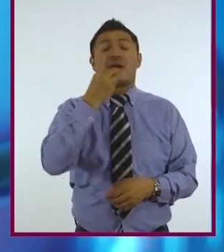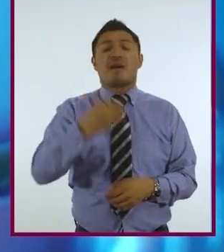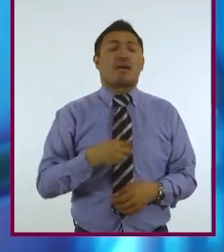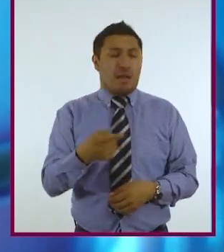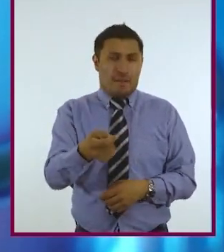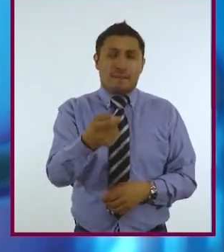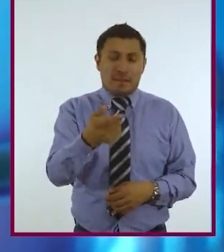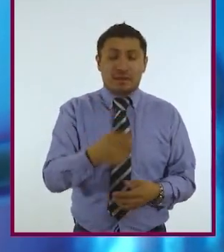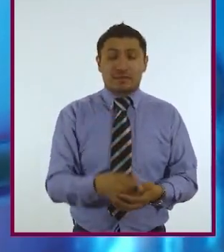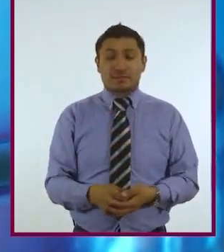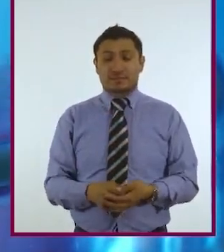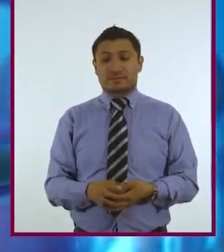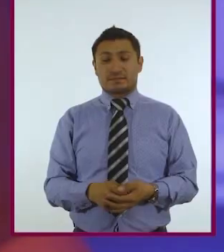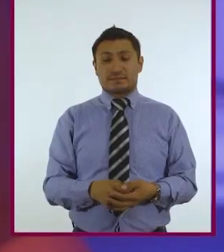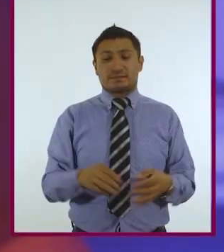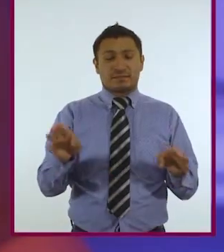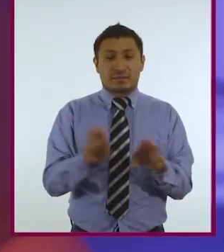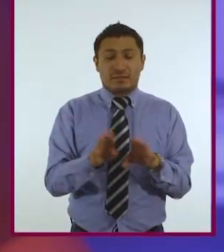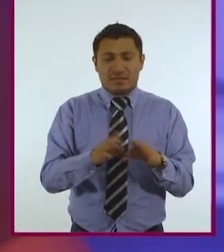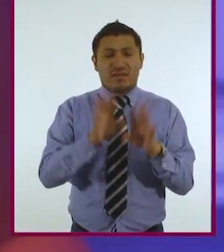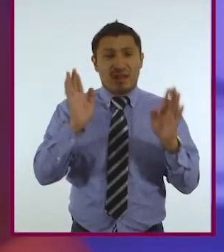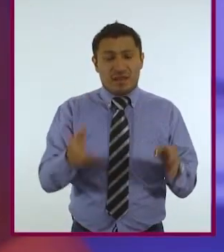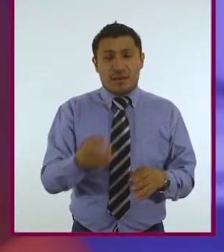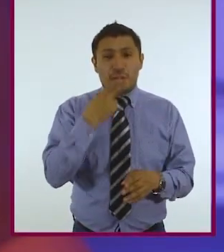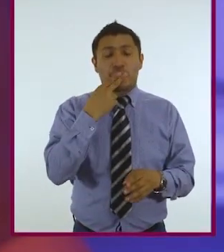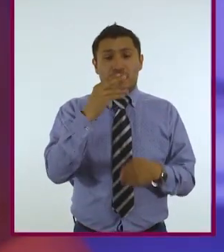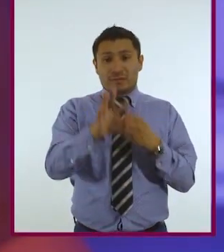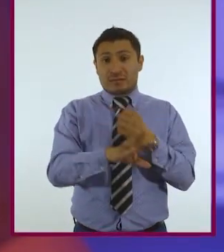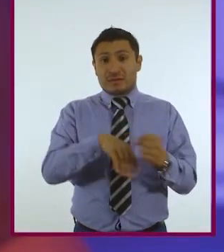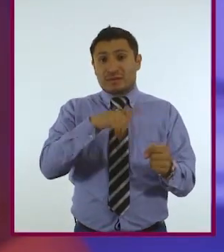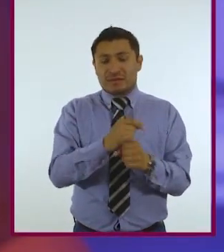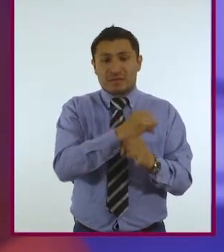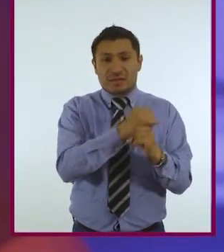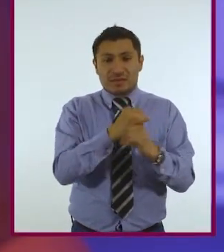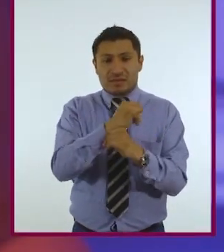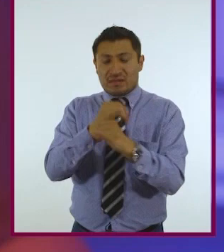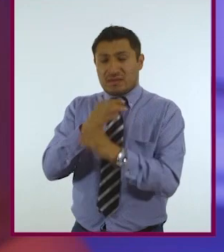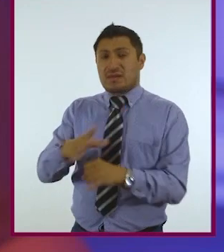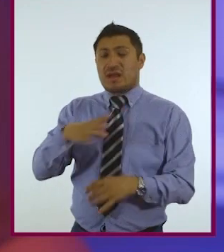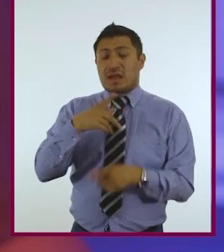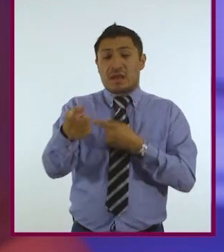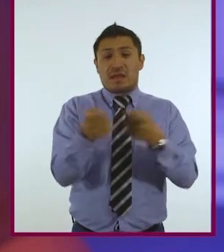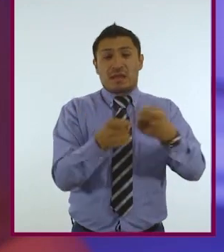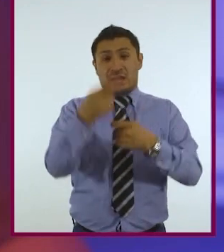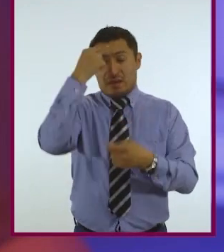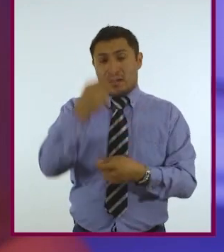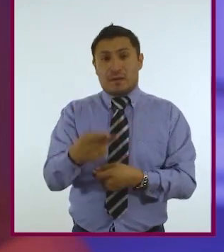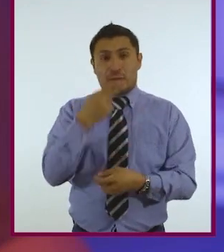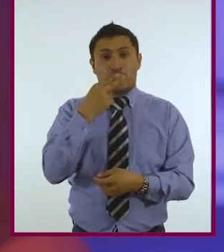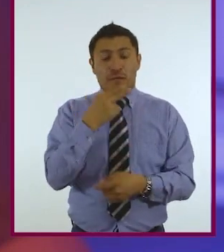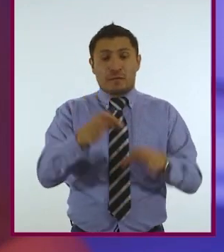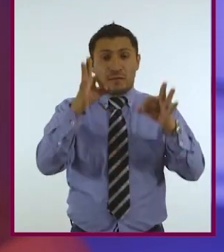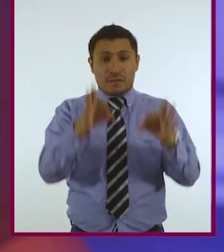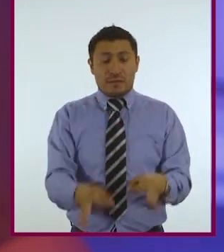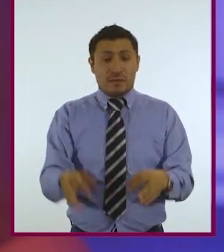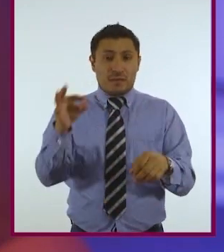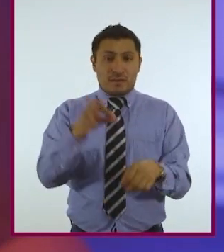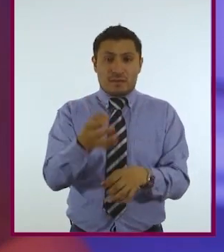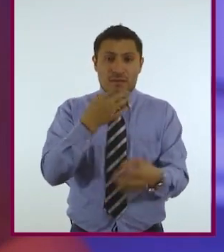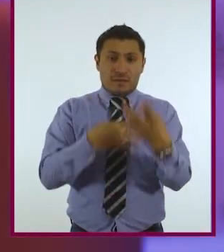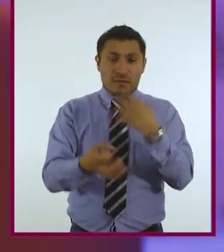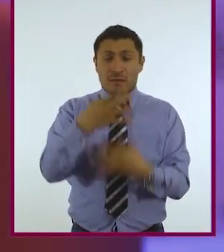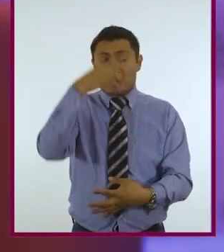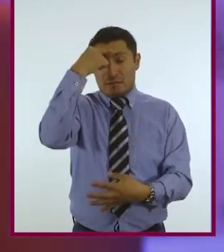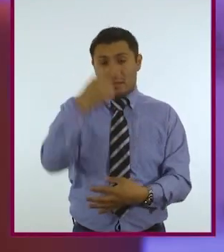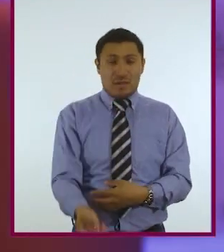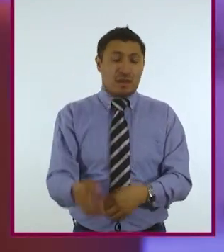cantidades menores. Se da por hecho que el uso de animales en la investigación ofrece un mayor control para el uso adecuado de medicamentos para los seres